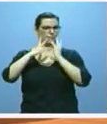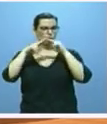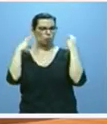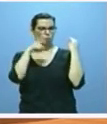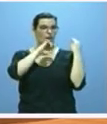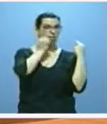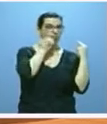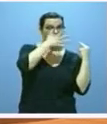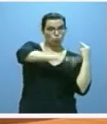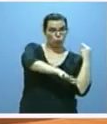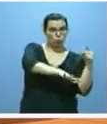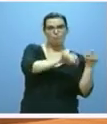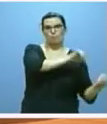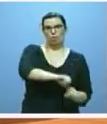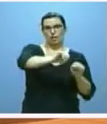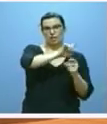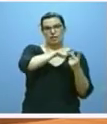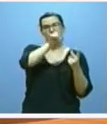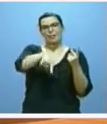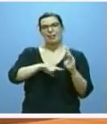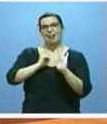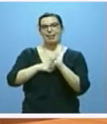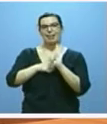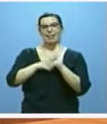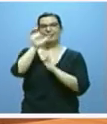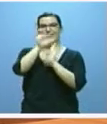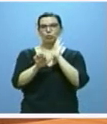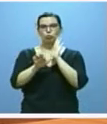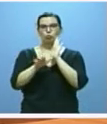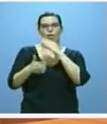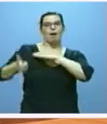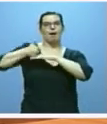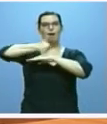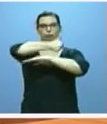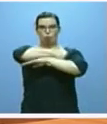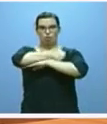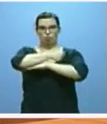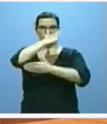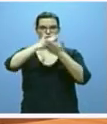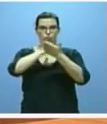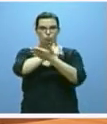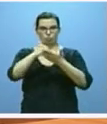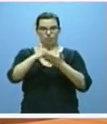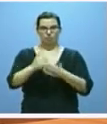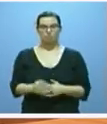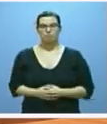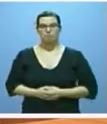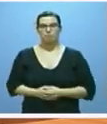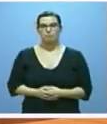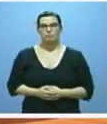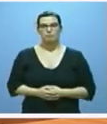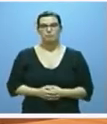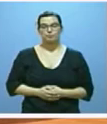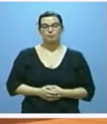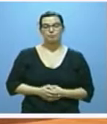y la Ley del Estatuto del Alto Cargo de la Administración de la Comunidad. En particular, y además de